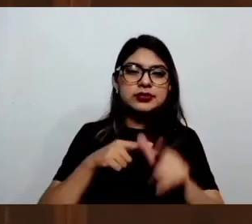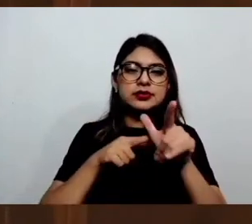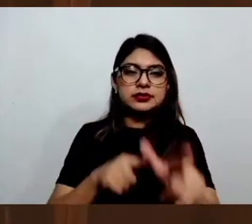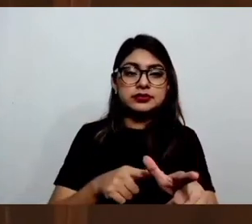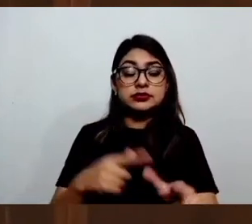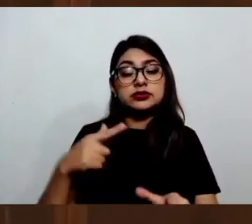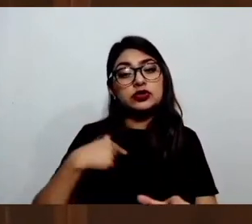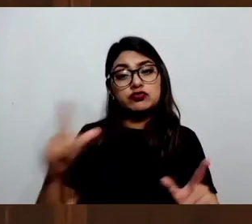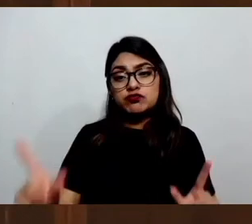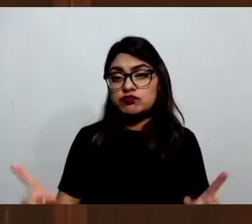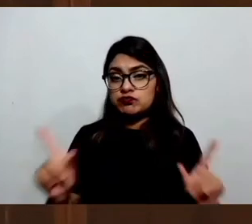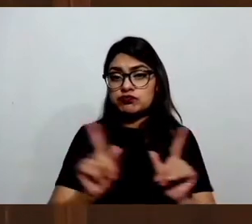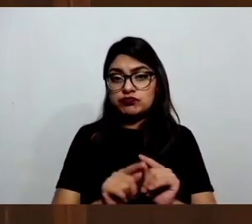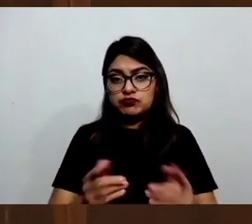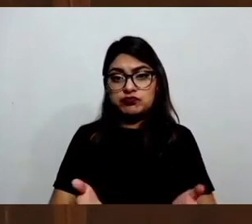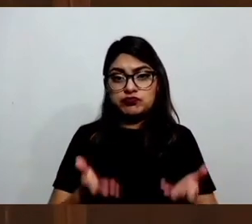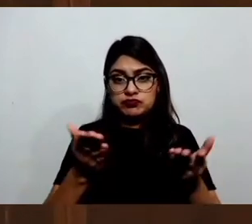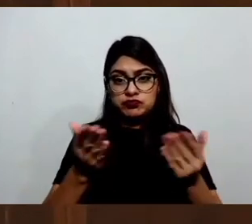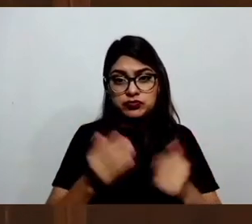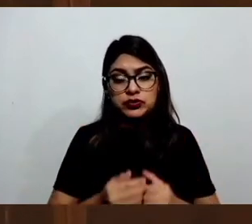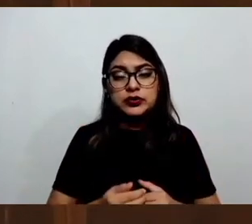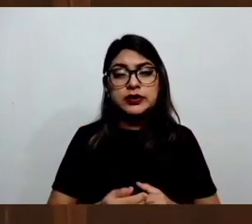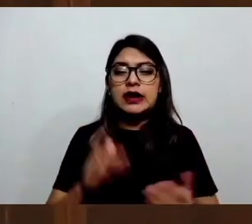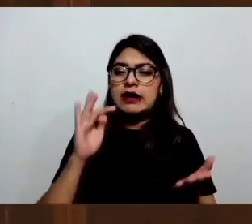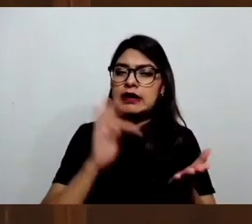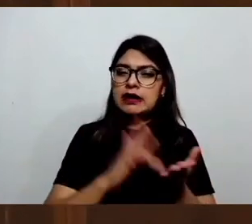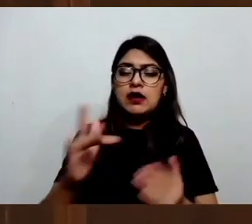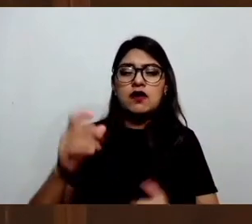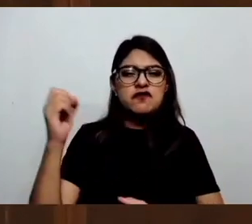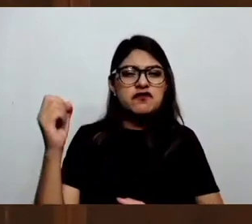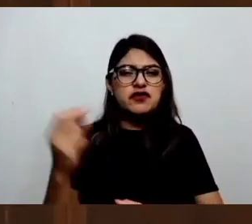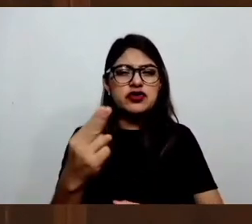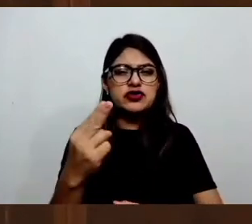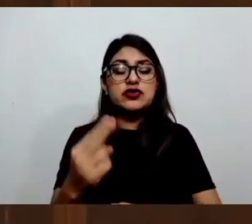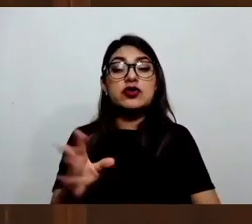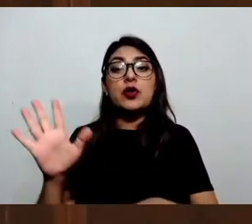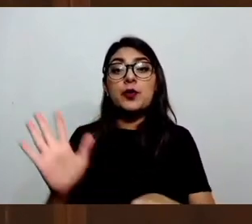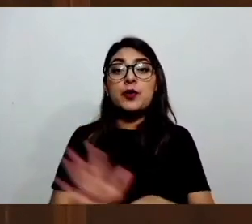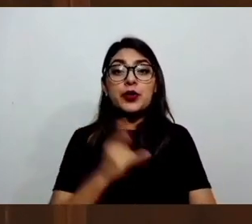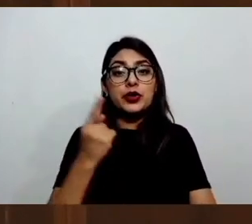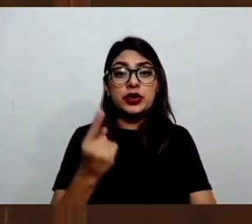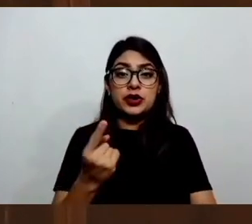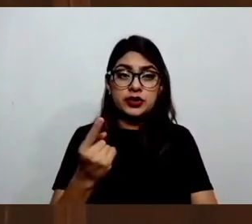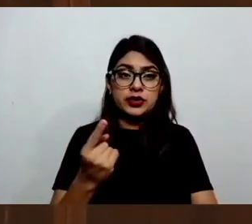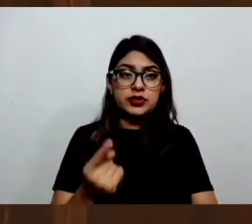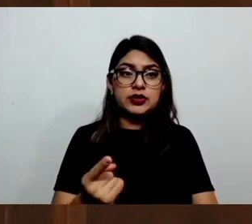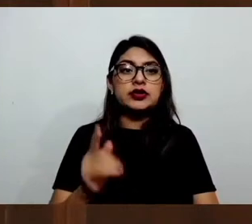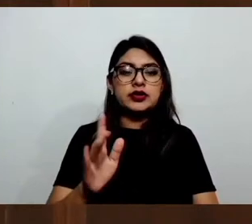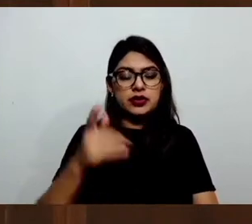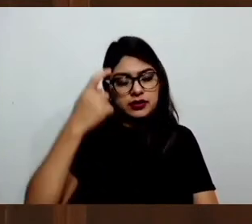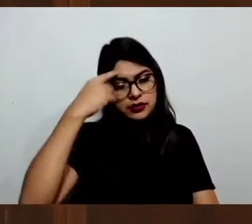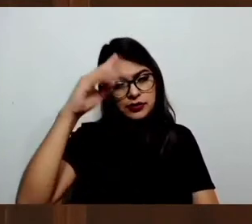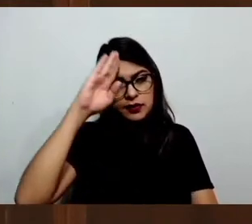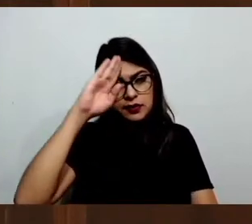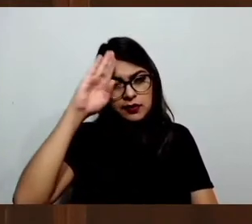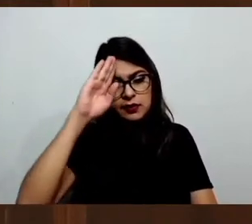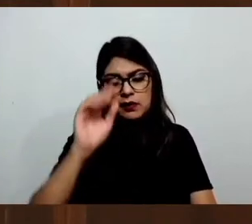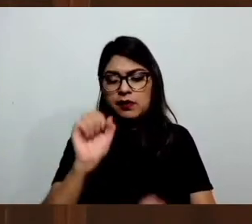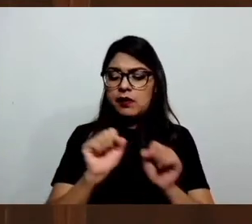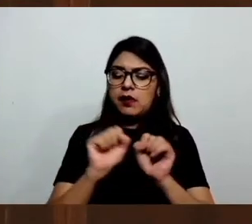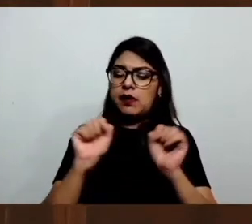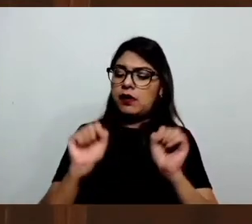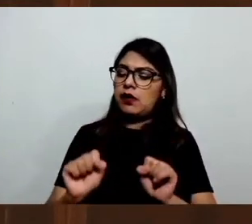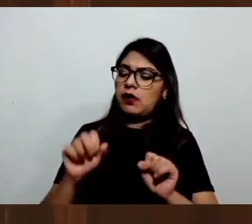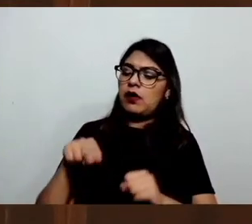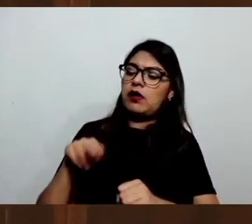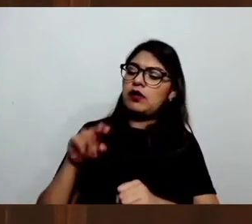compañeros, afortunadamente se ha llegado a la conclusión de que el sistema neoliberal llegó a su fin